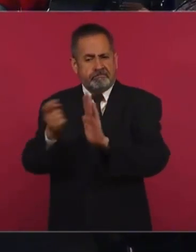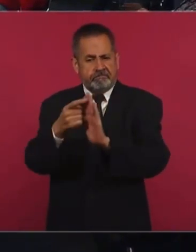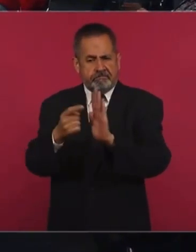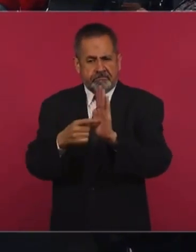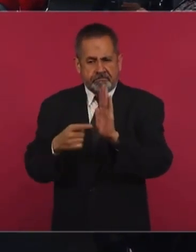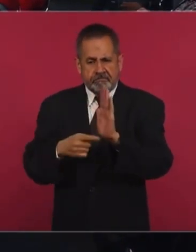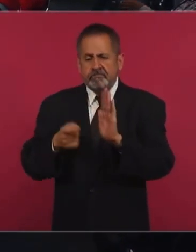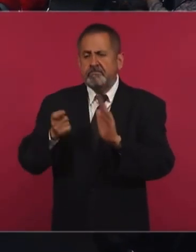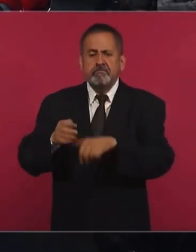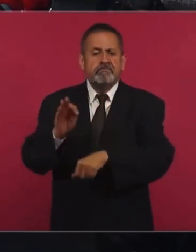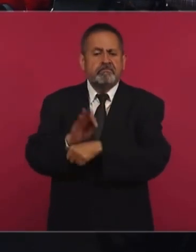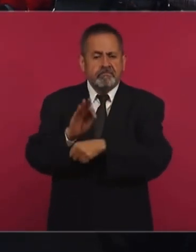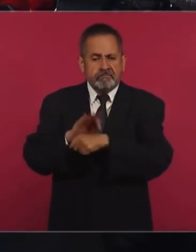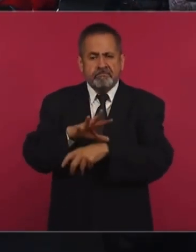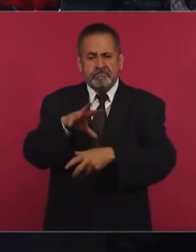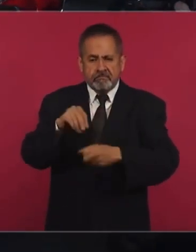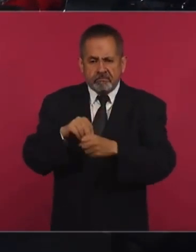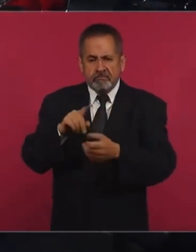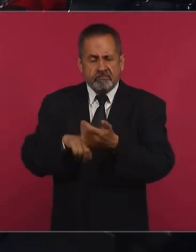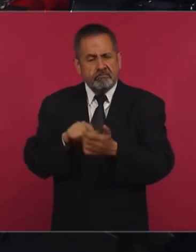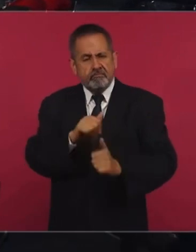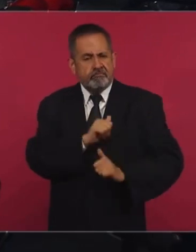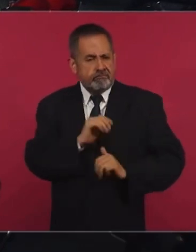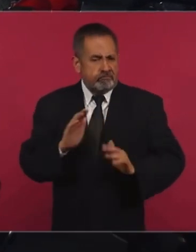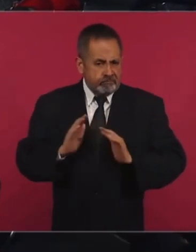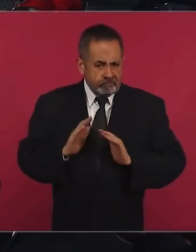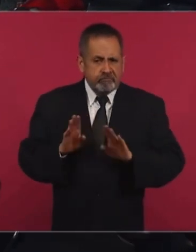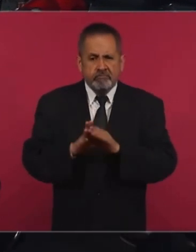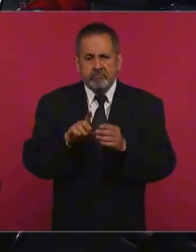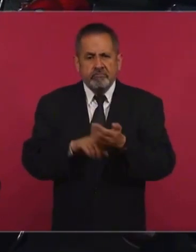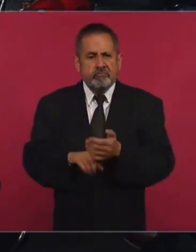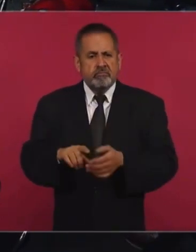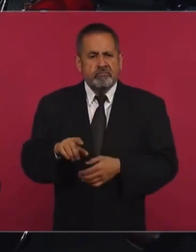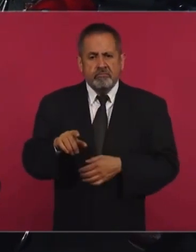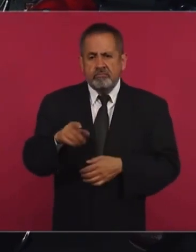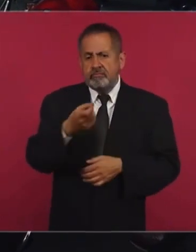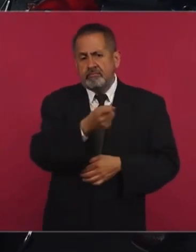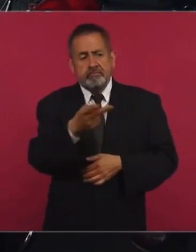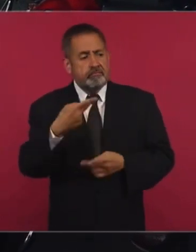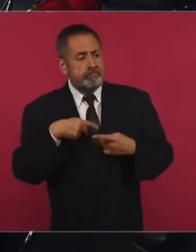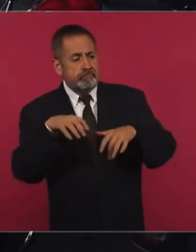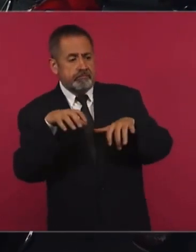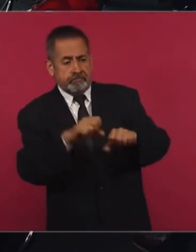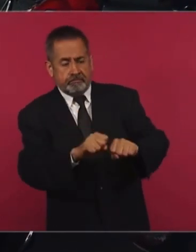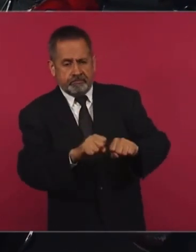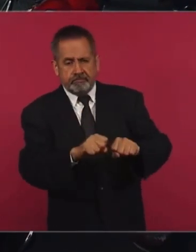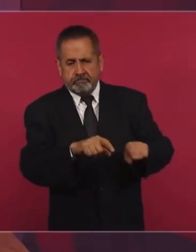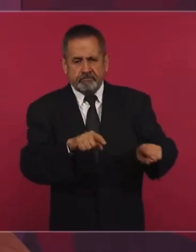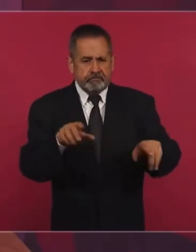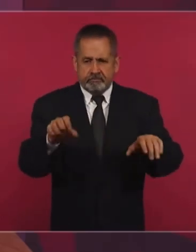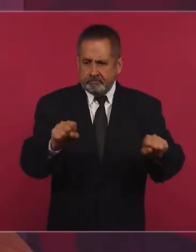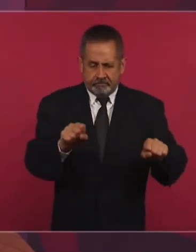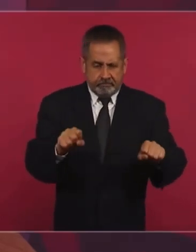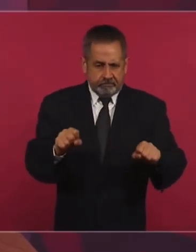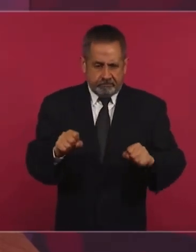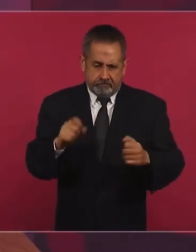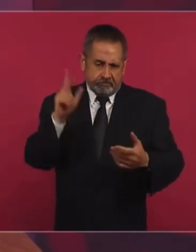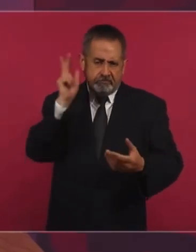los militares detenidos y a los civiles detenidos puedan